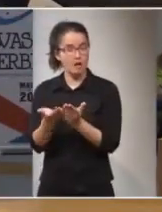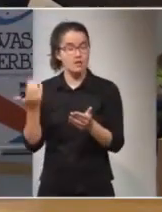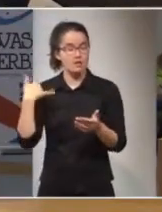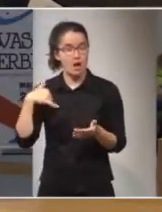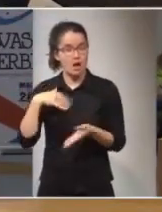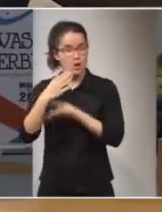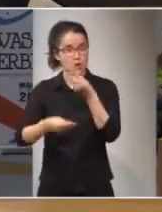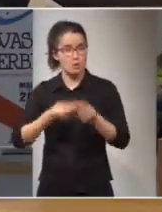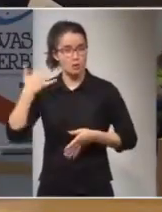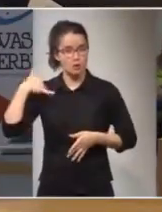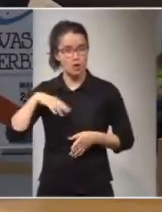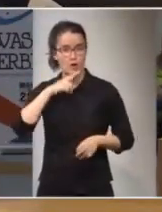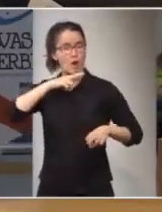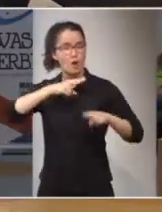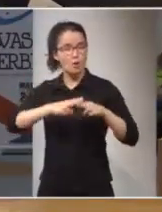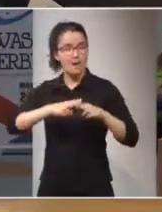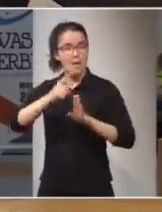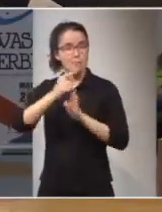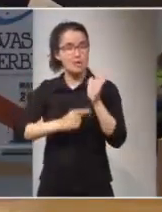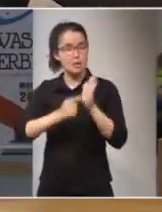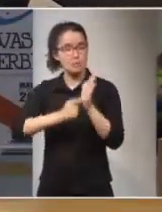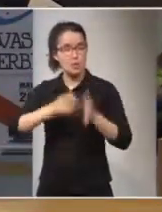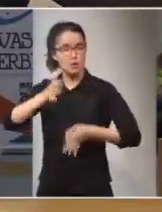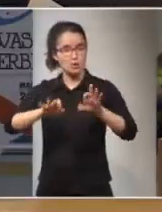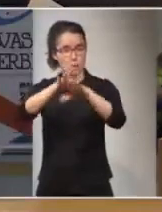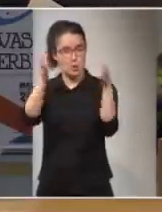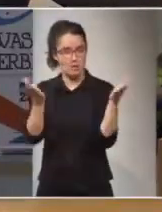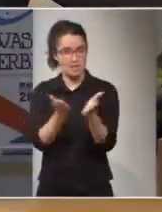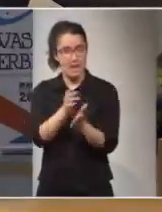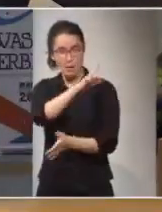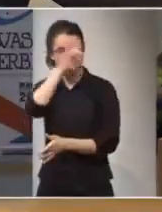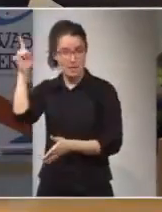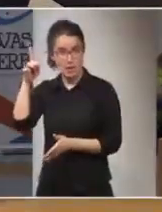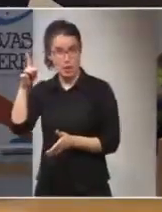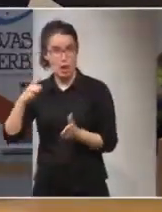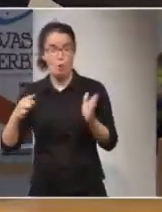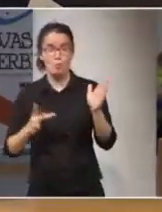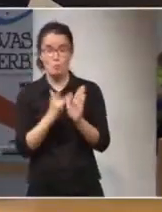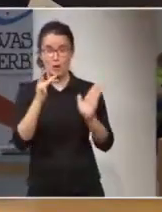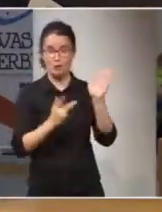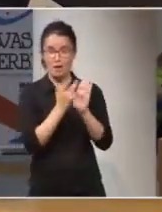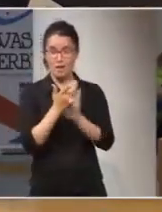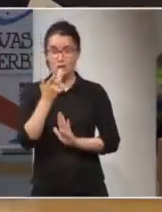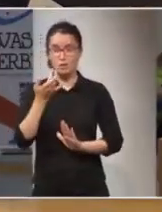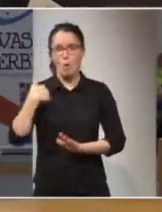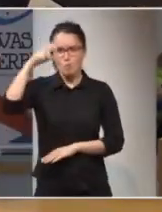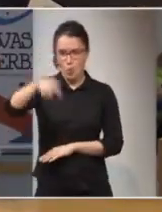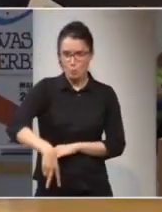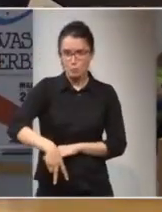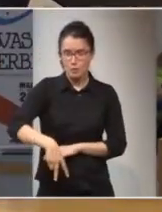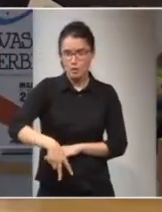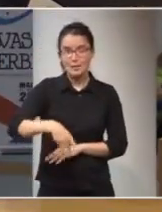los hicimos y con el nombre de principios de la jurisdicción universal Madrid-Buenos Aires, en los que no solo reafirmamos